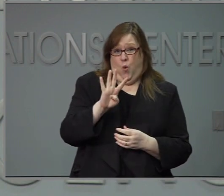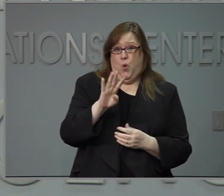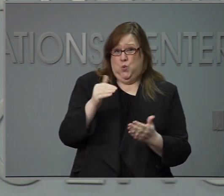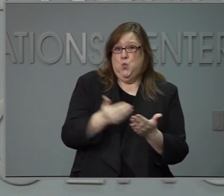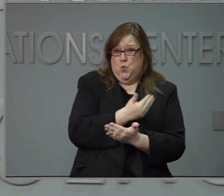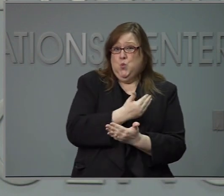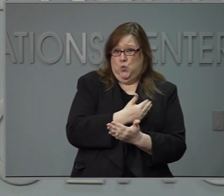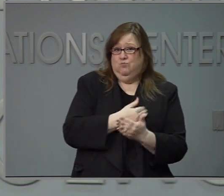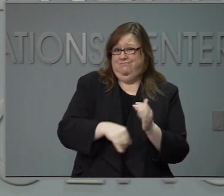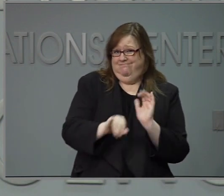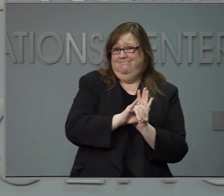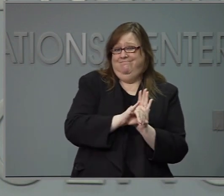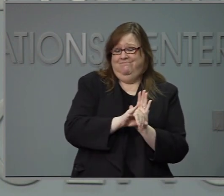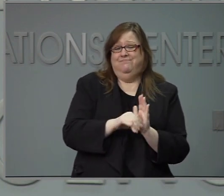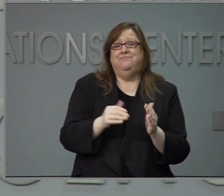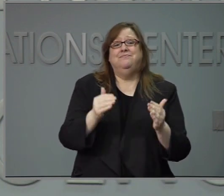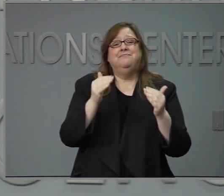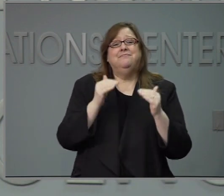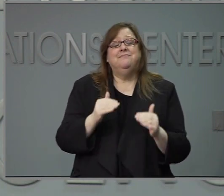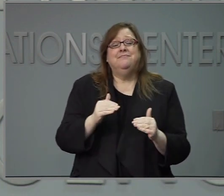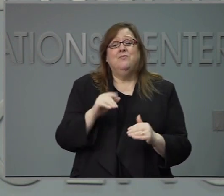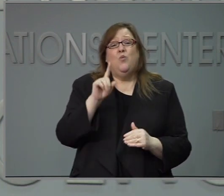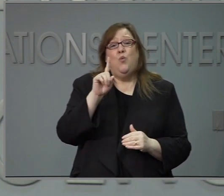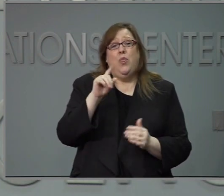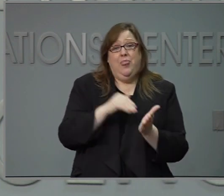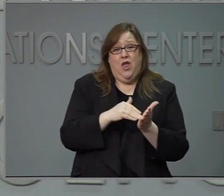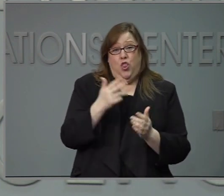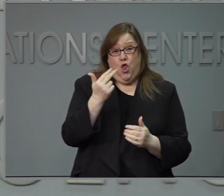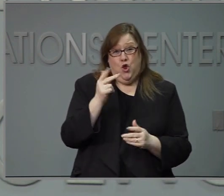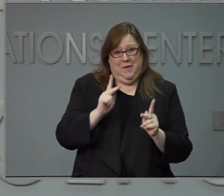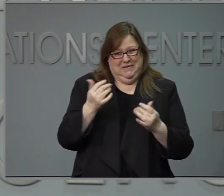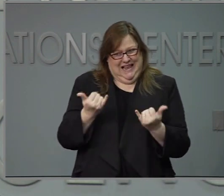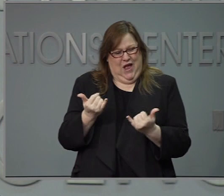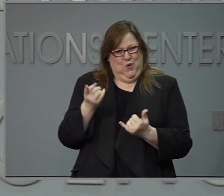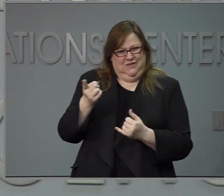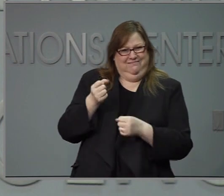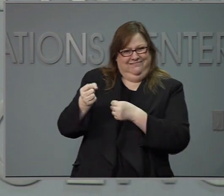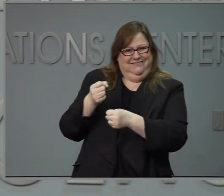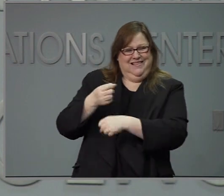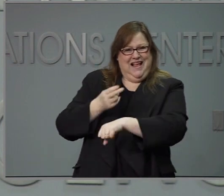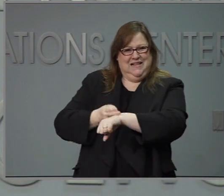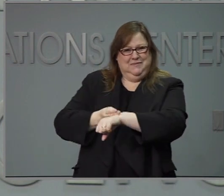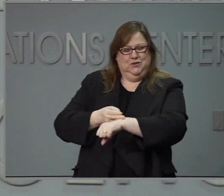y tristemente tres mil seiscientos setenta fallecidos.